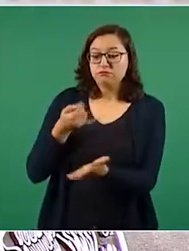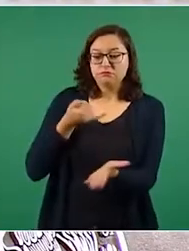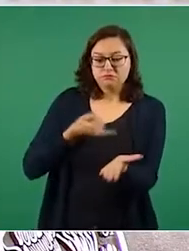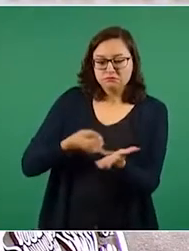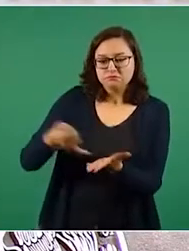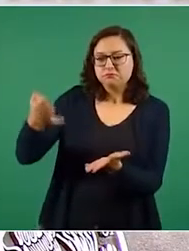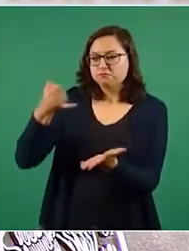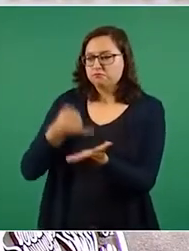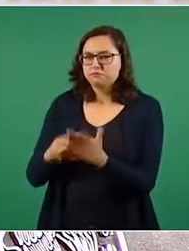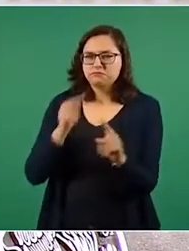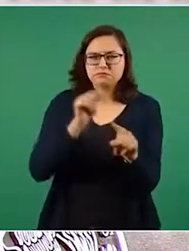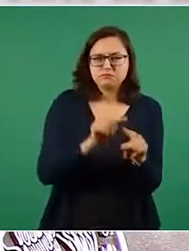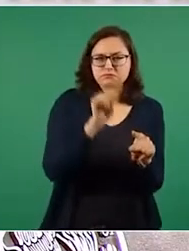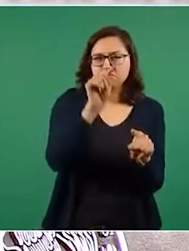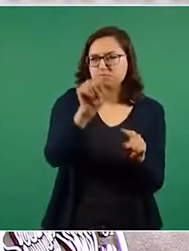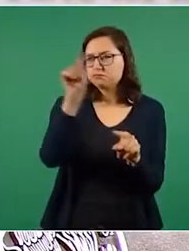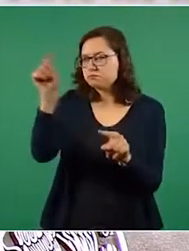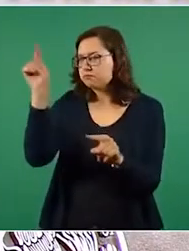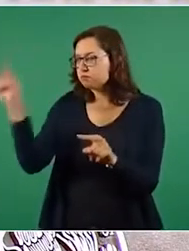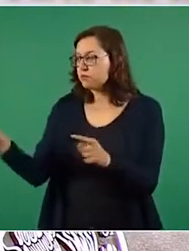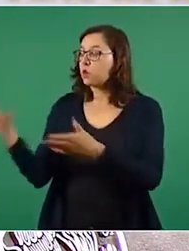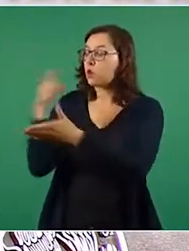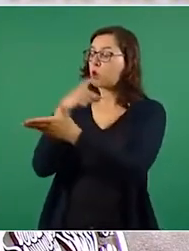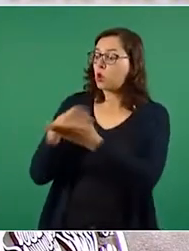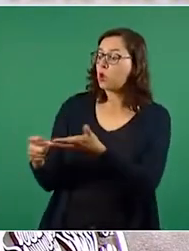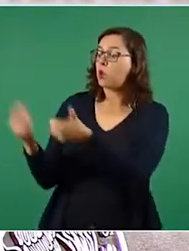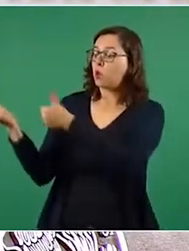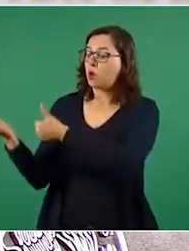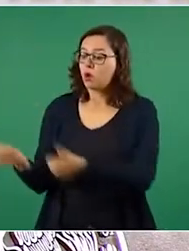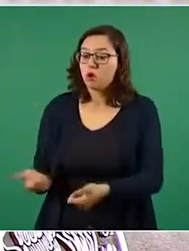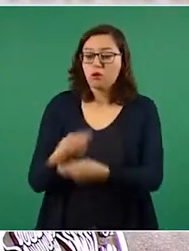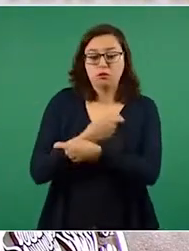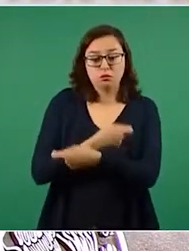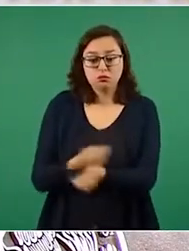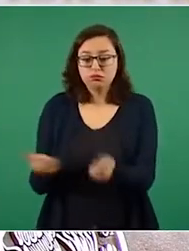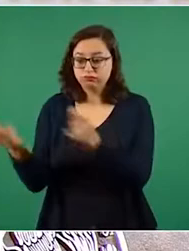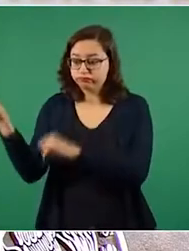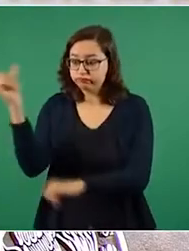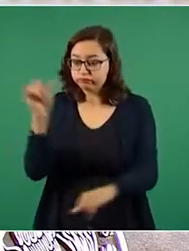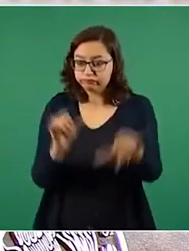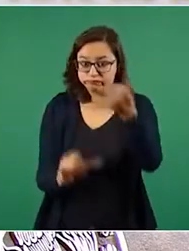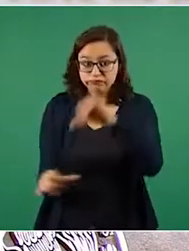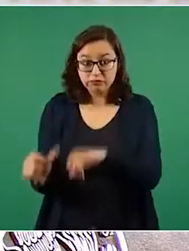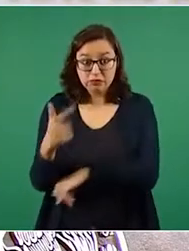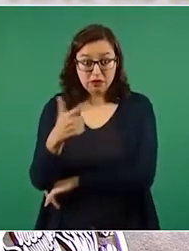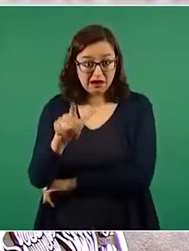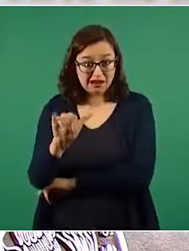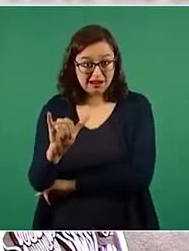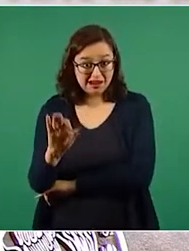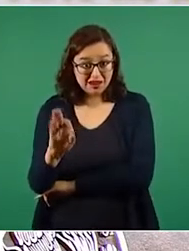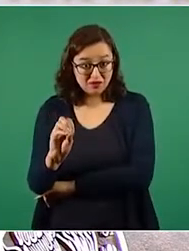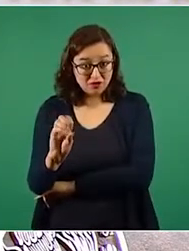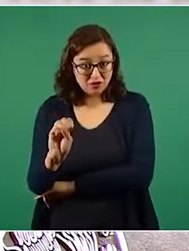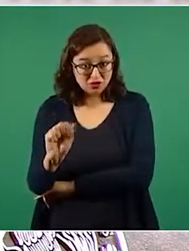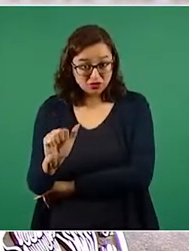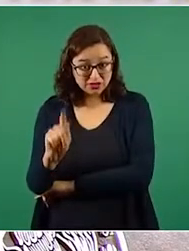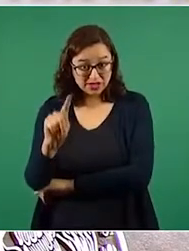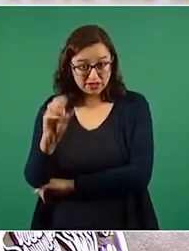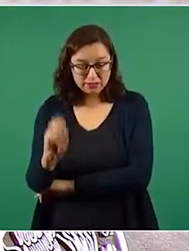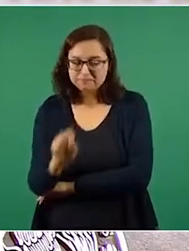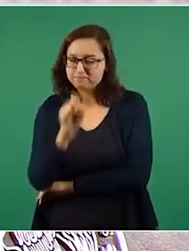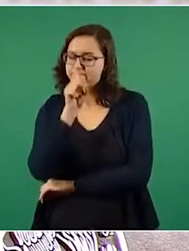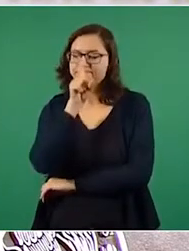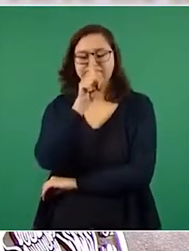procesos adquiere, promueve el uso, distribución y o adquisición del glifosato o de agroquímicos